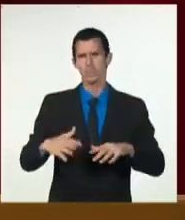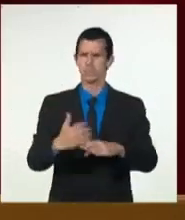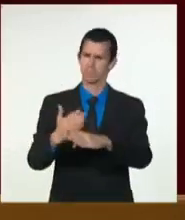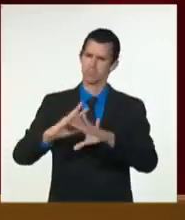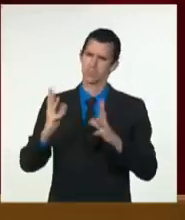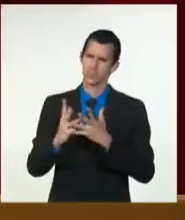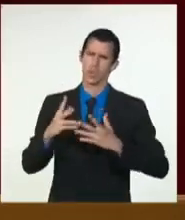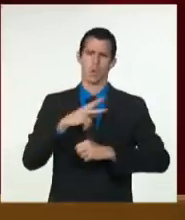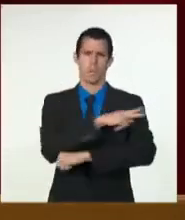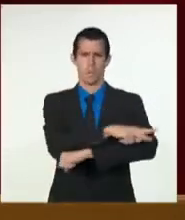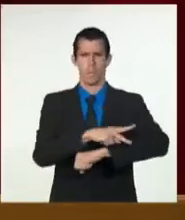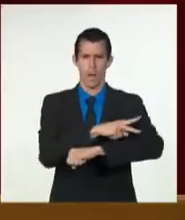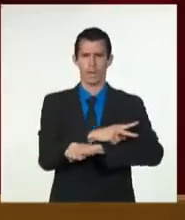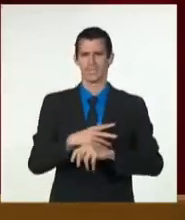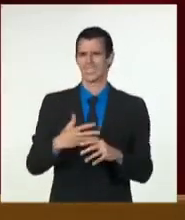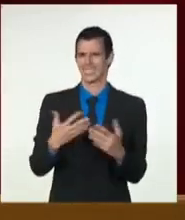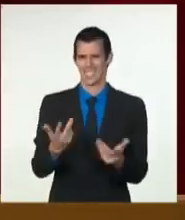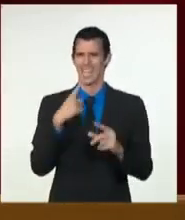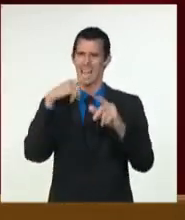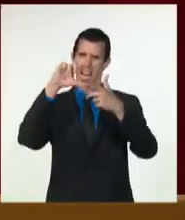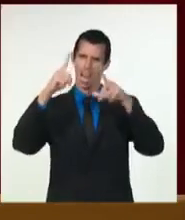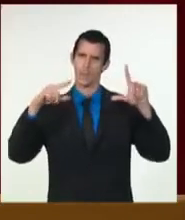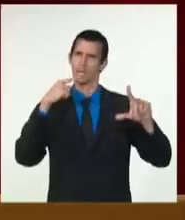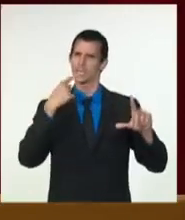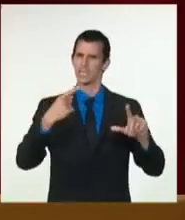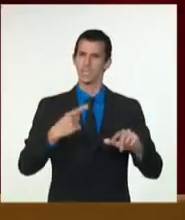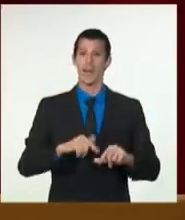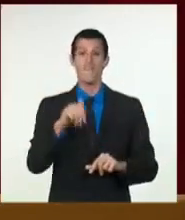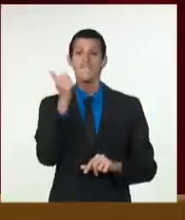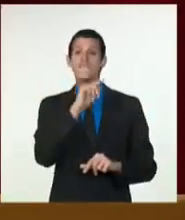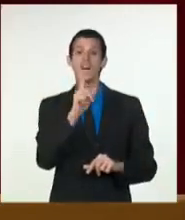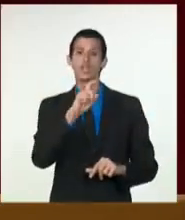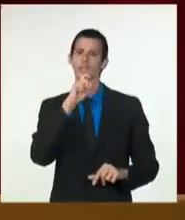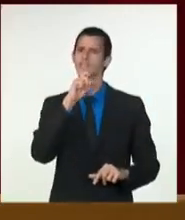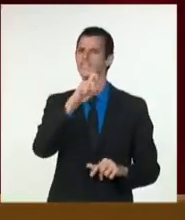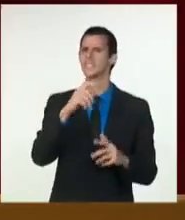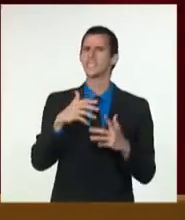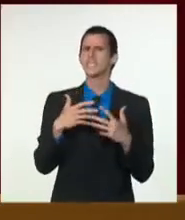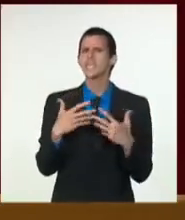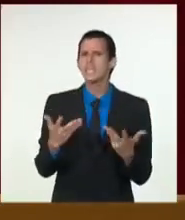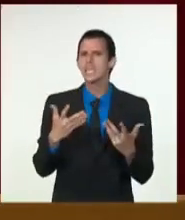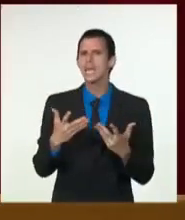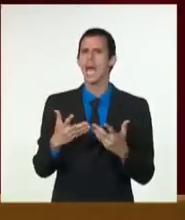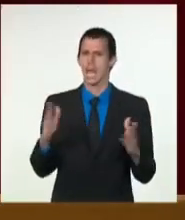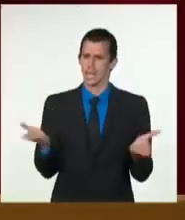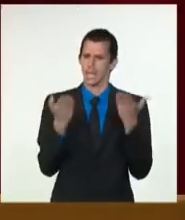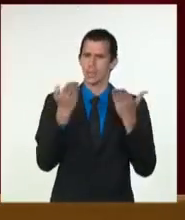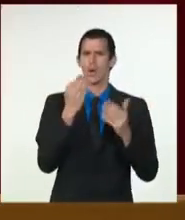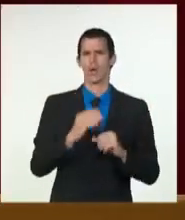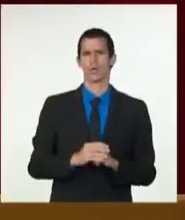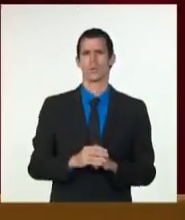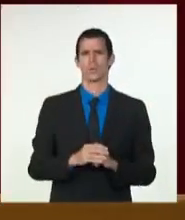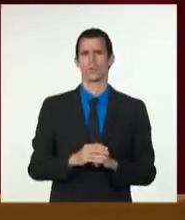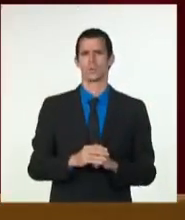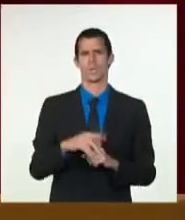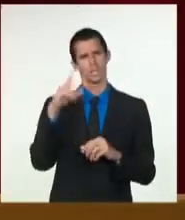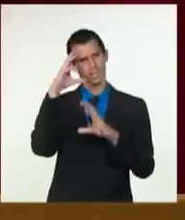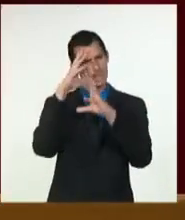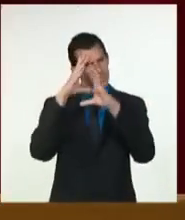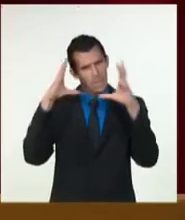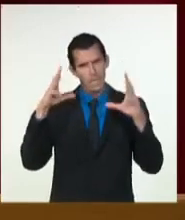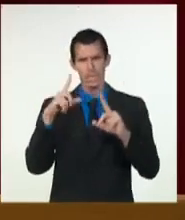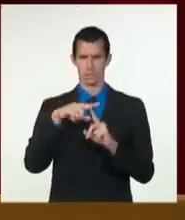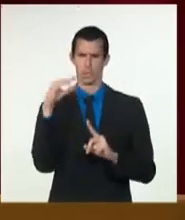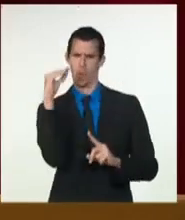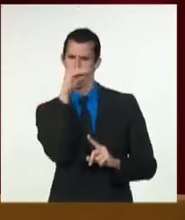el tema Retos Actuales del Desarrollo, Papel de la Ciencia, la Tecnología y la Innovación. Se trata de